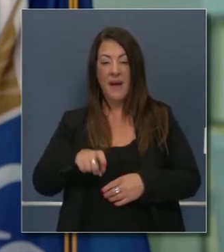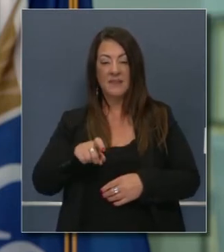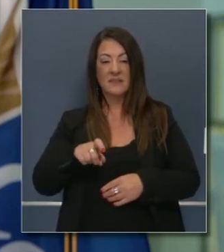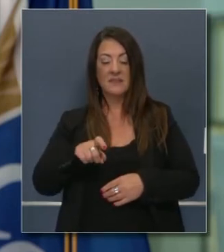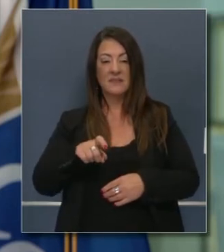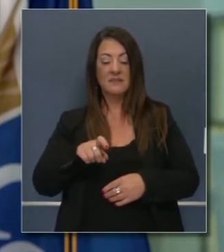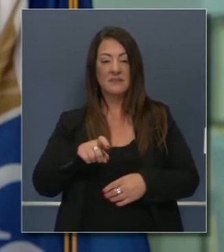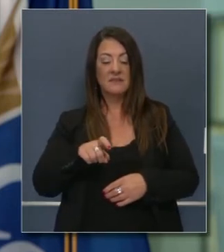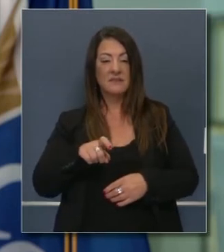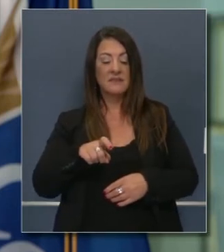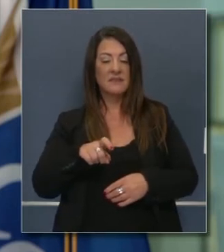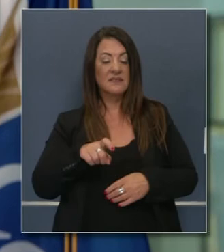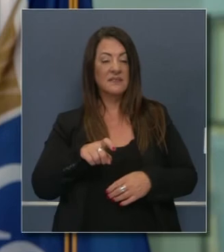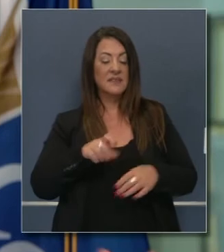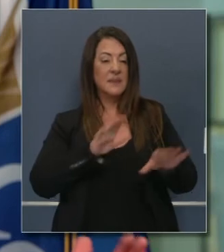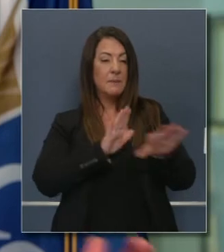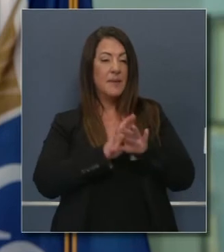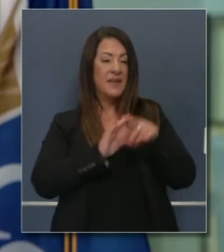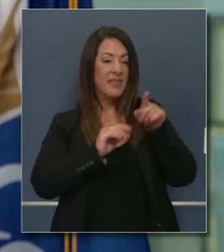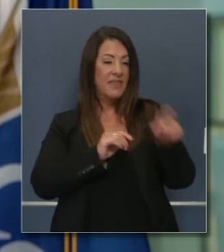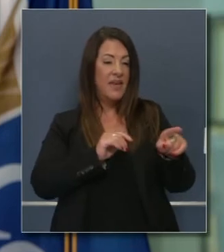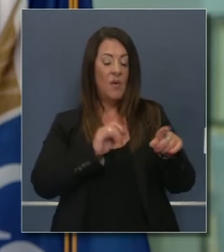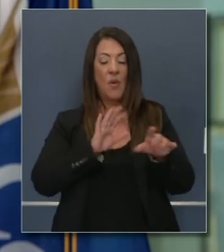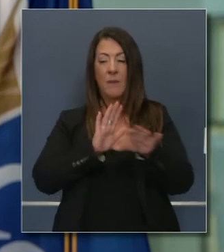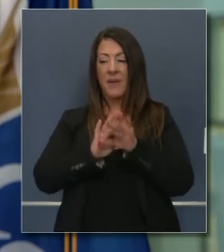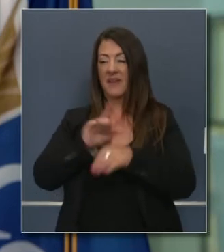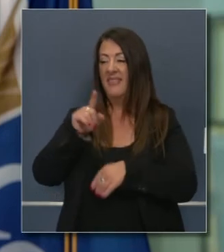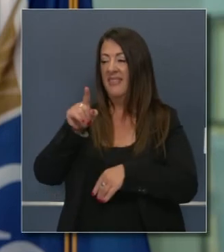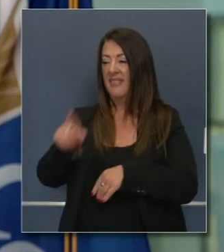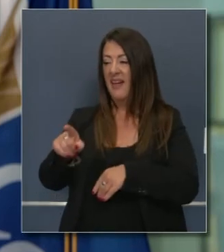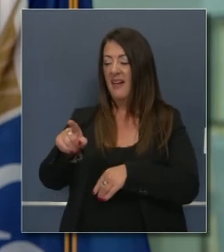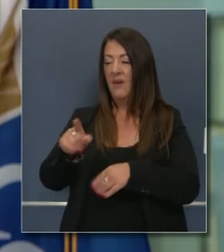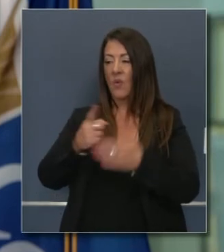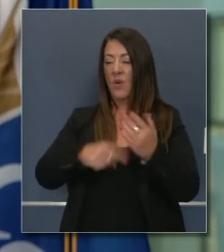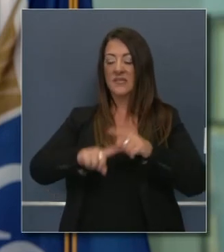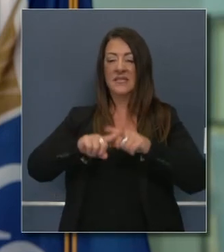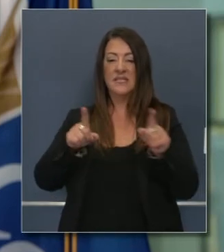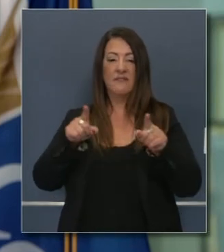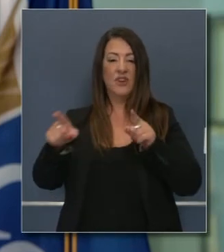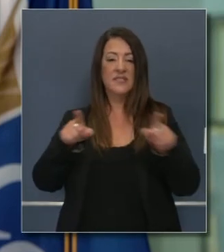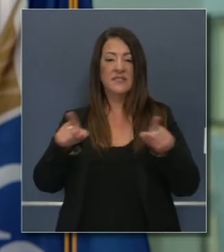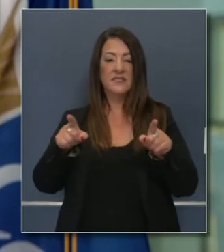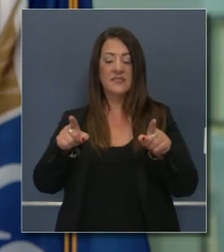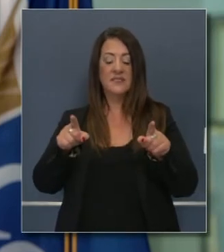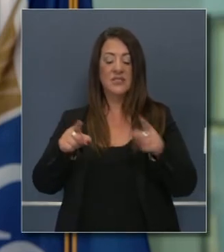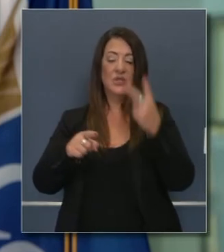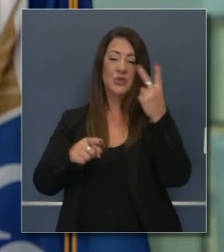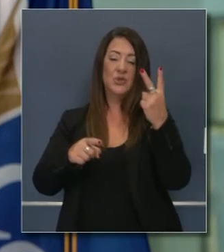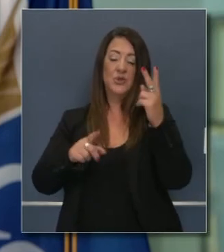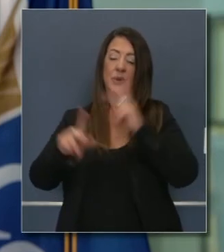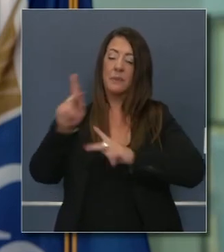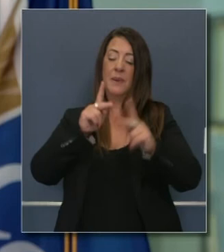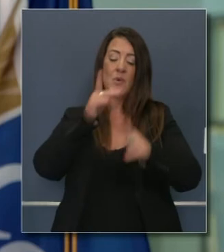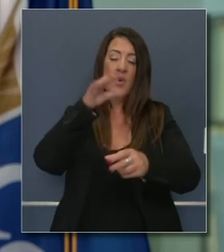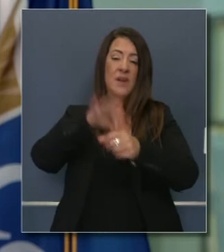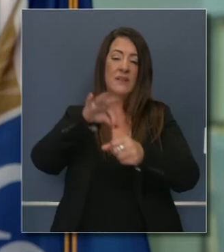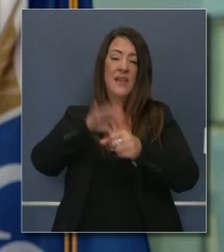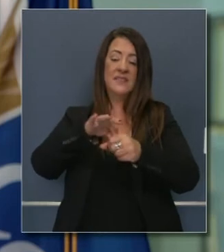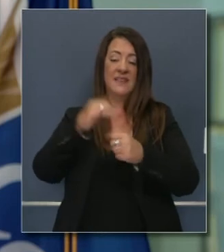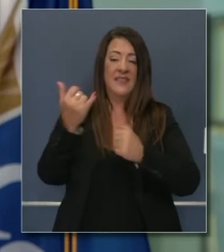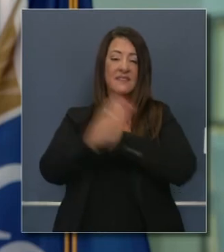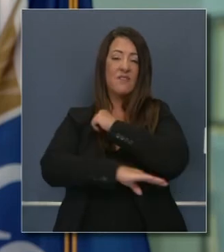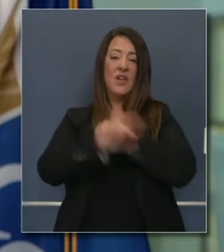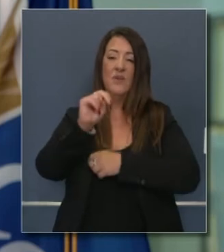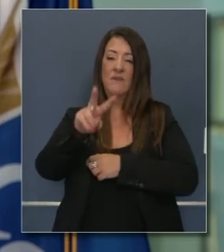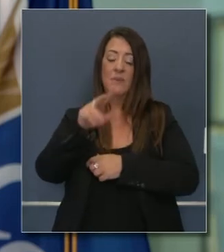A o la puerta Z son las dos opciones ese es el contraste que existe entre estos dos candidatos en cuanto